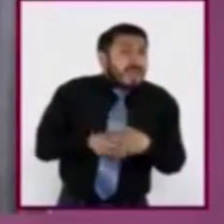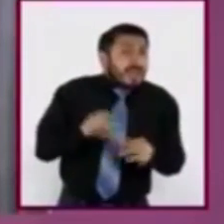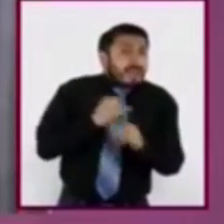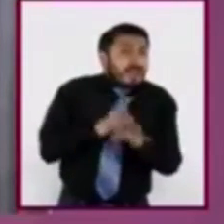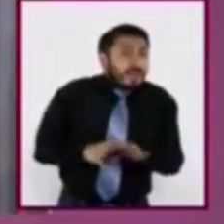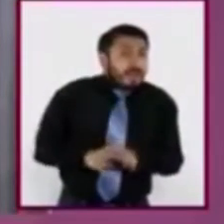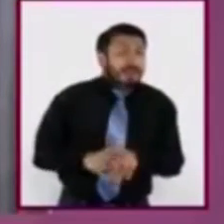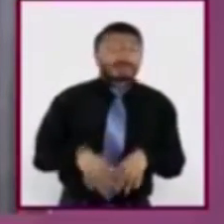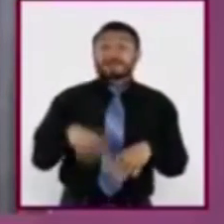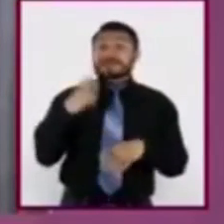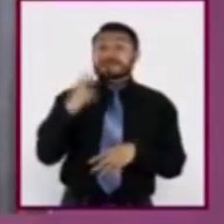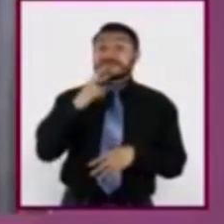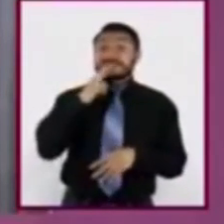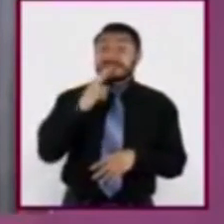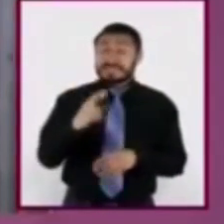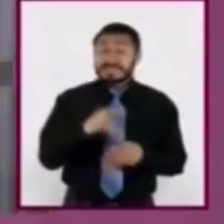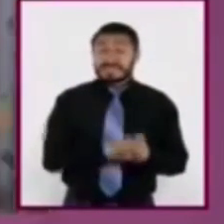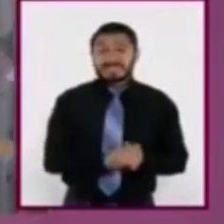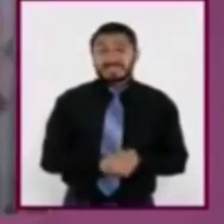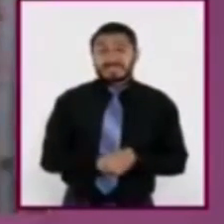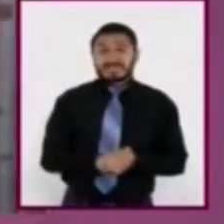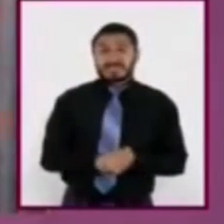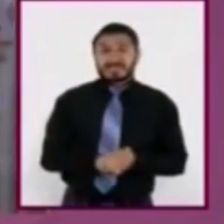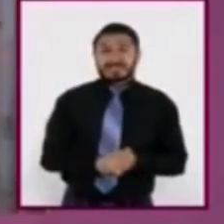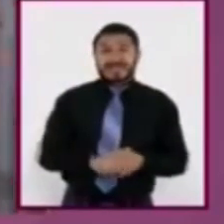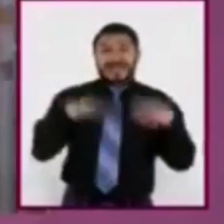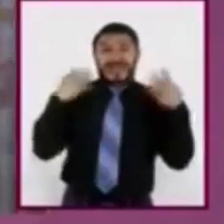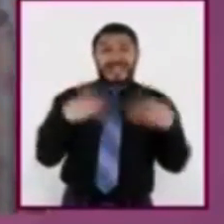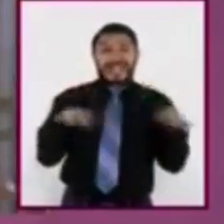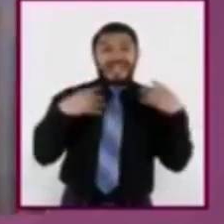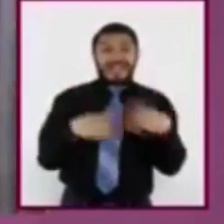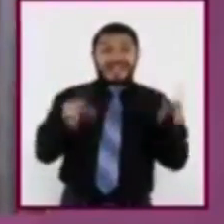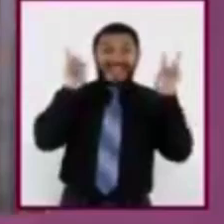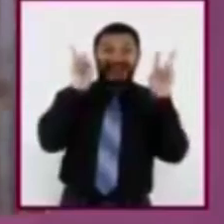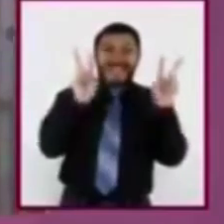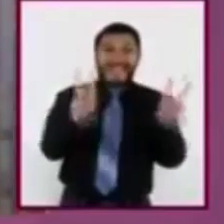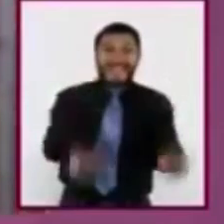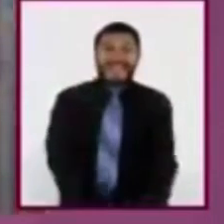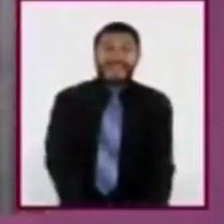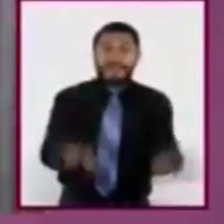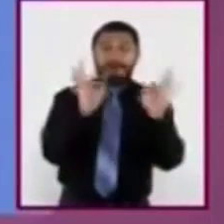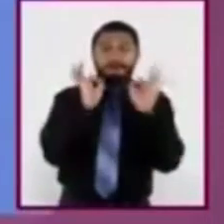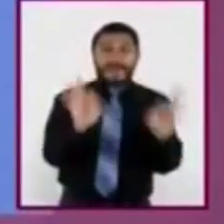¡Esa respuesta es correcta!